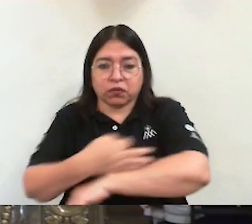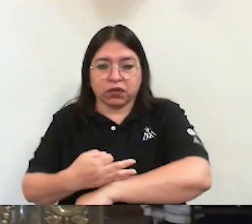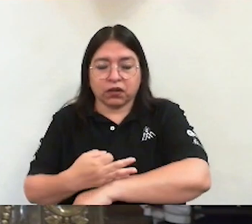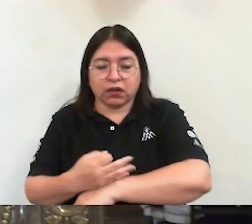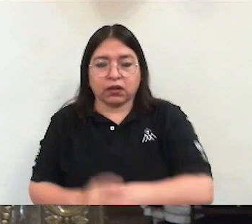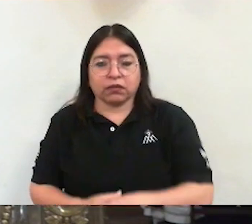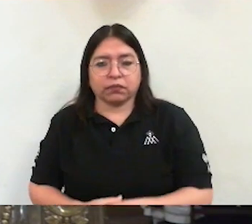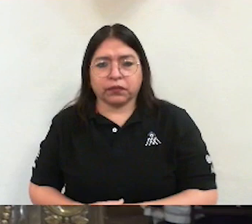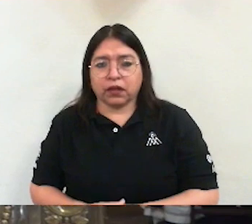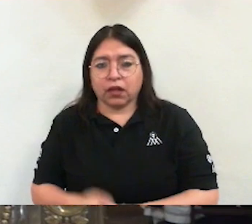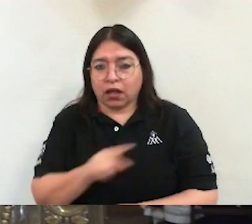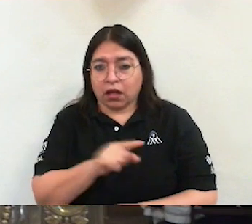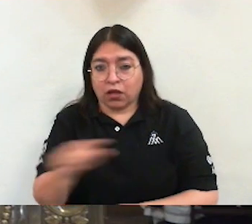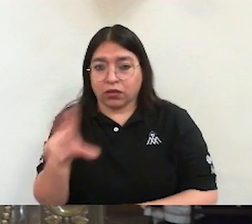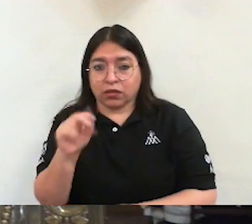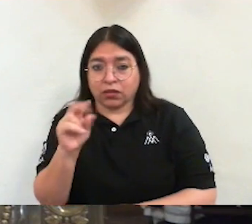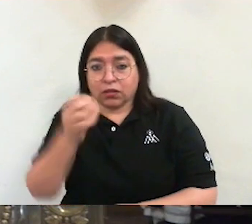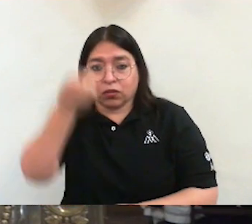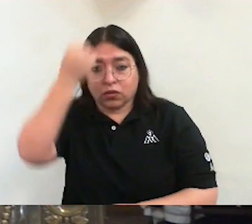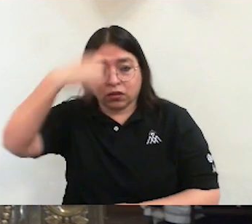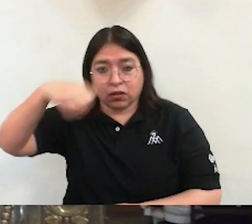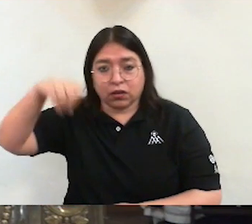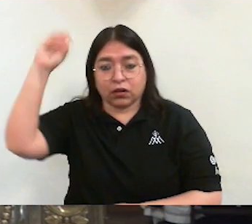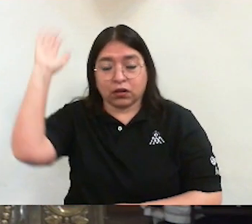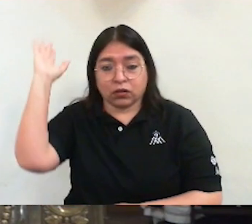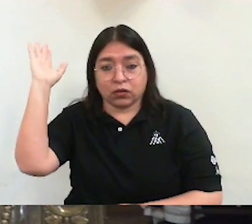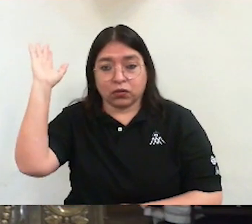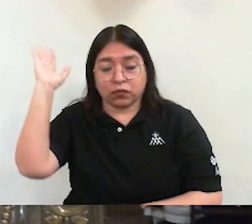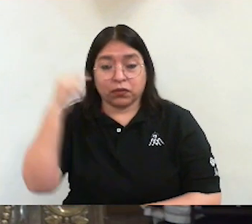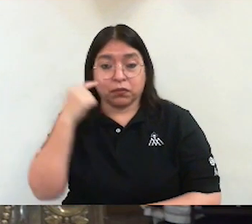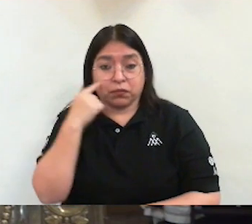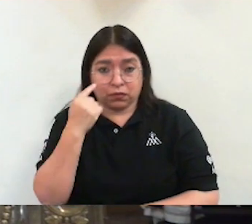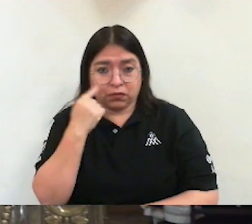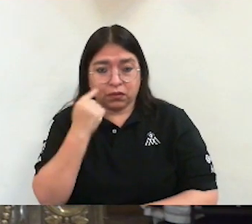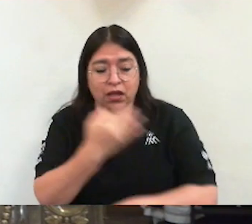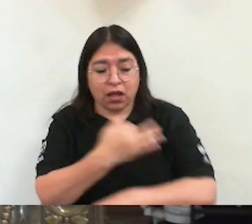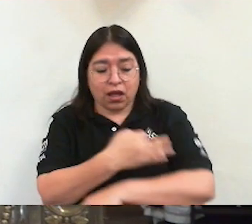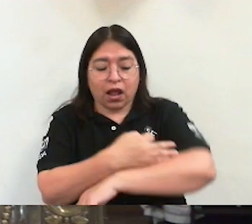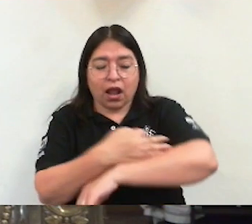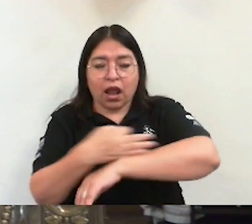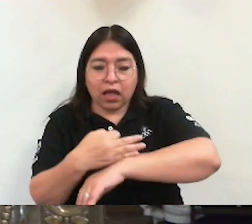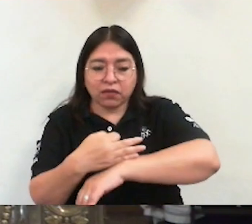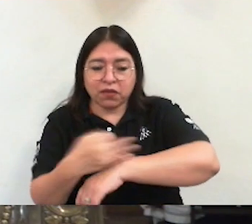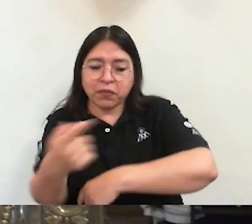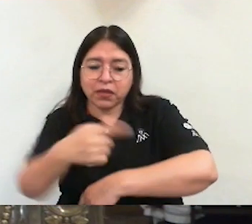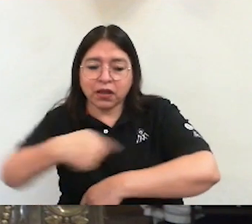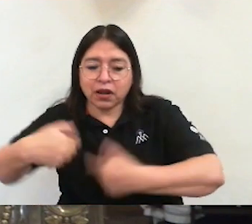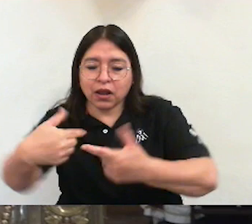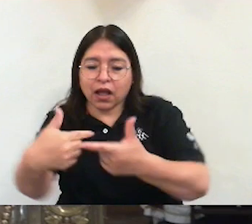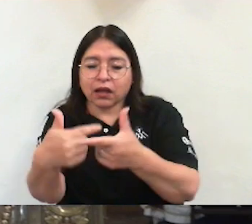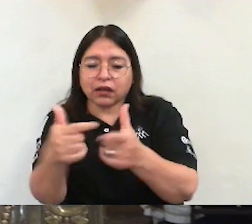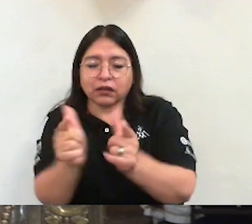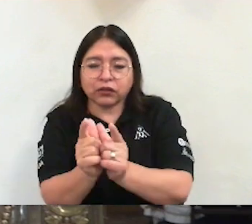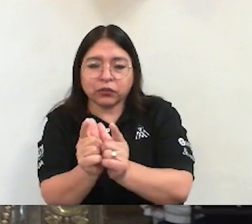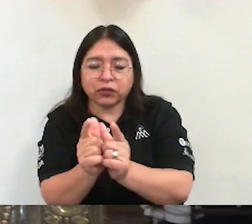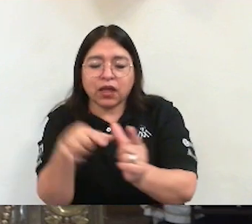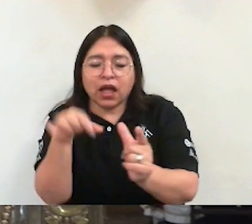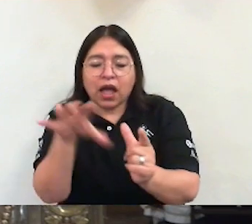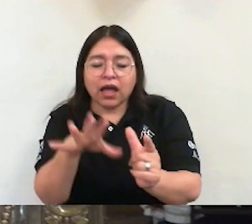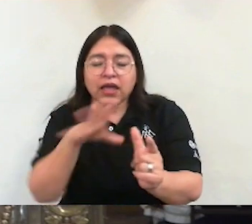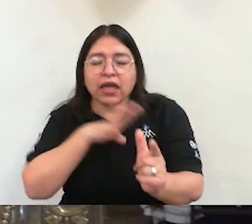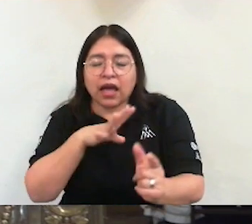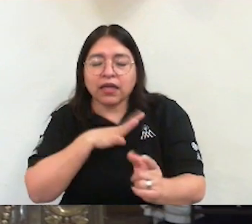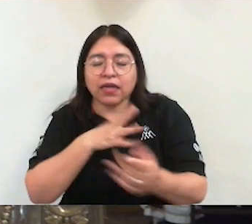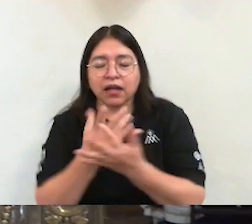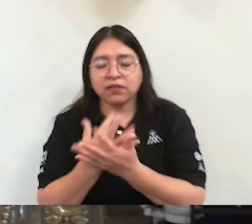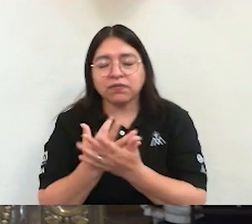nunca que la familia tiene que ser oasis de esperanza.